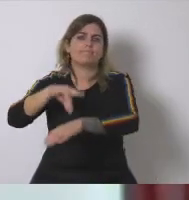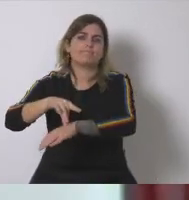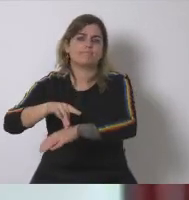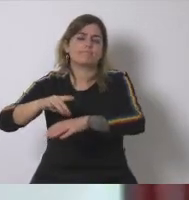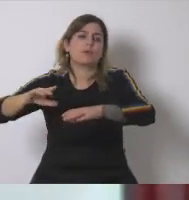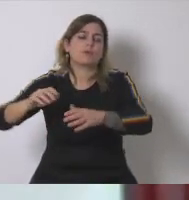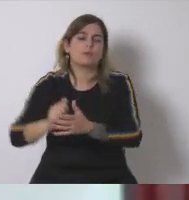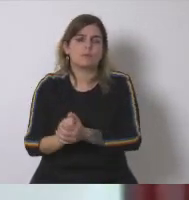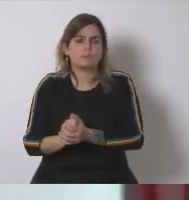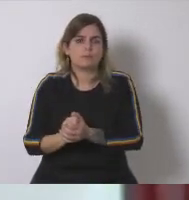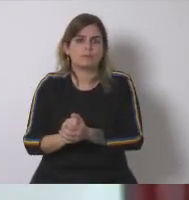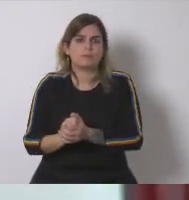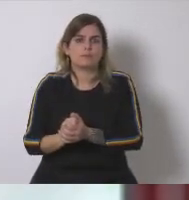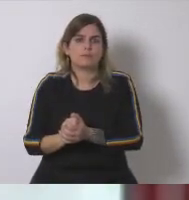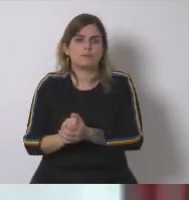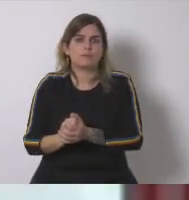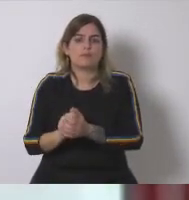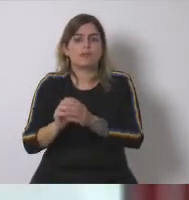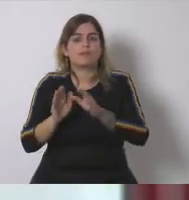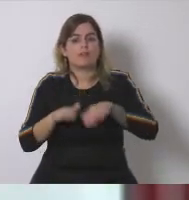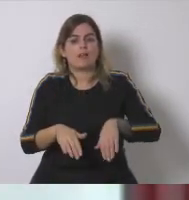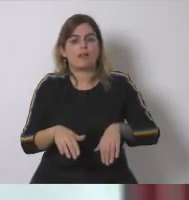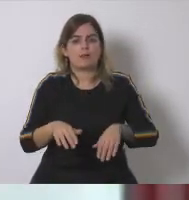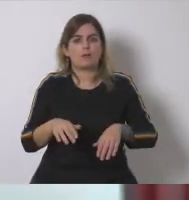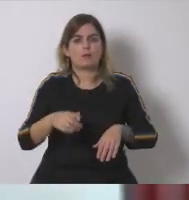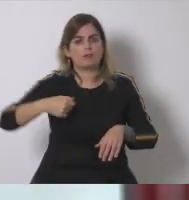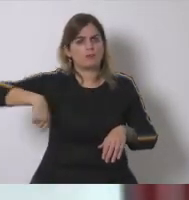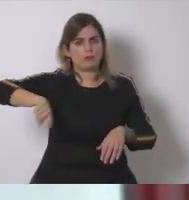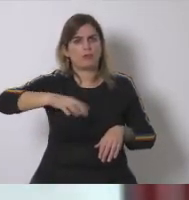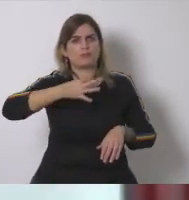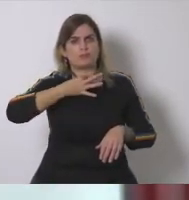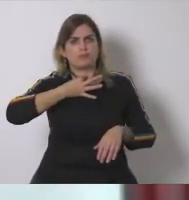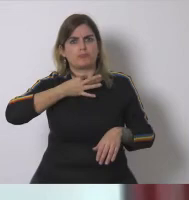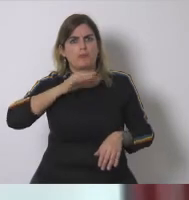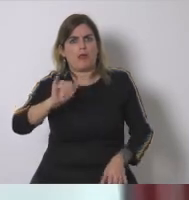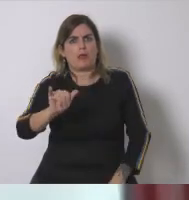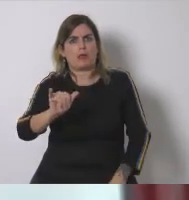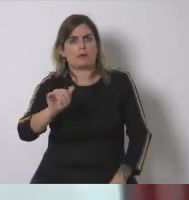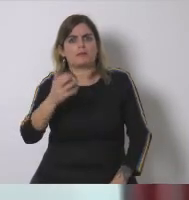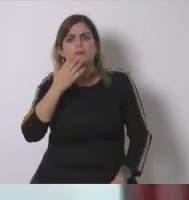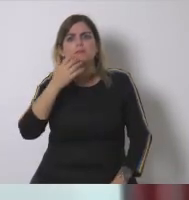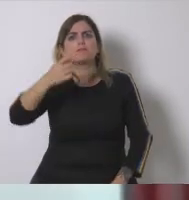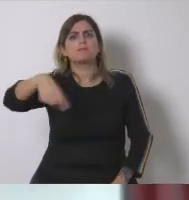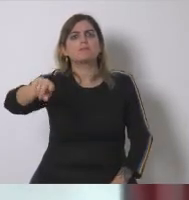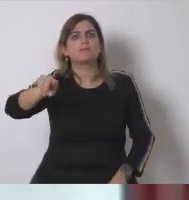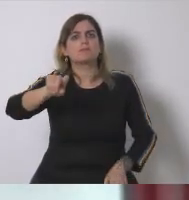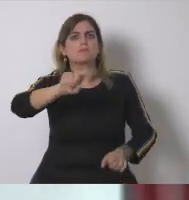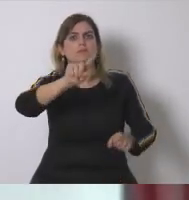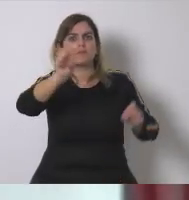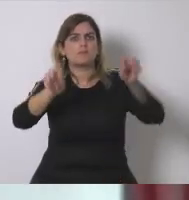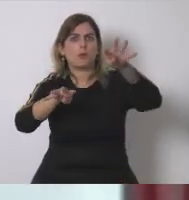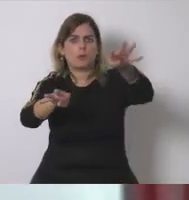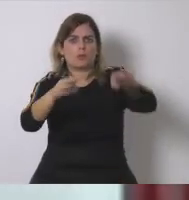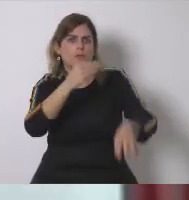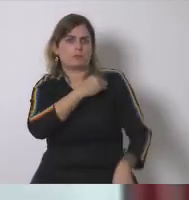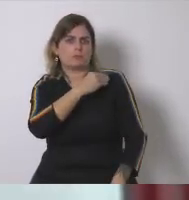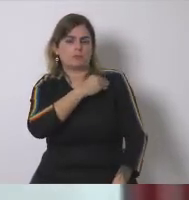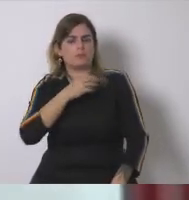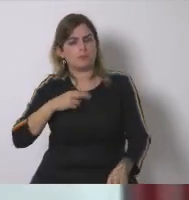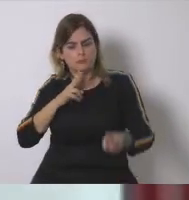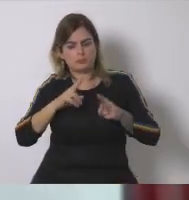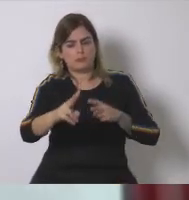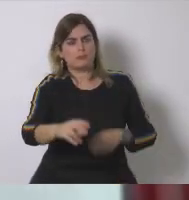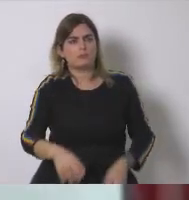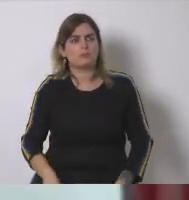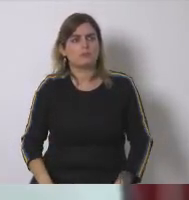mal que rusé de Unión de Paz Jesús no haya podido hacer su presentación como estaba previsto pero